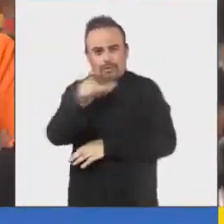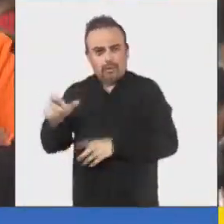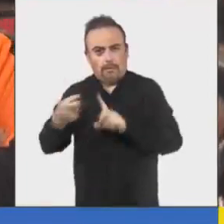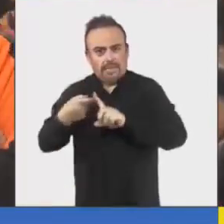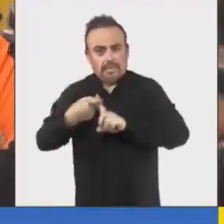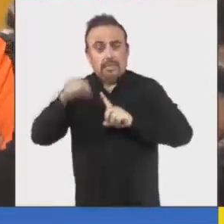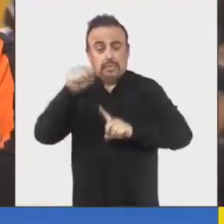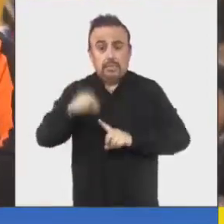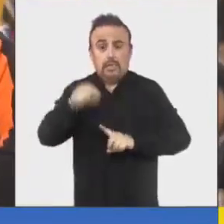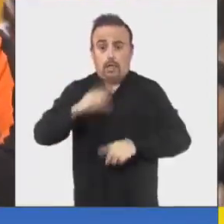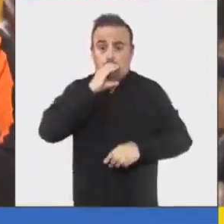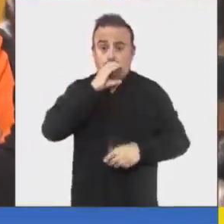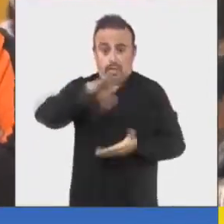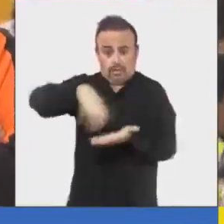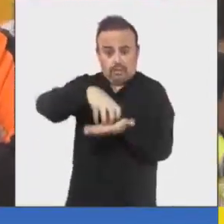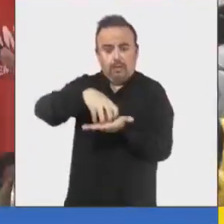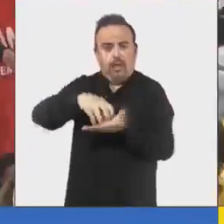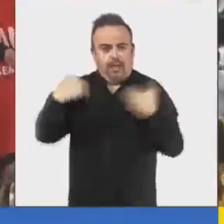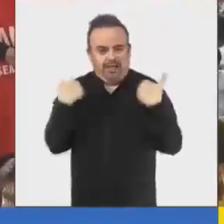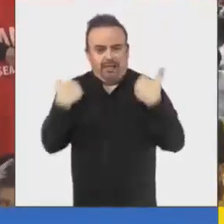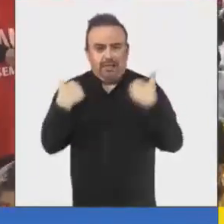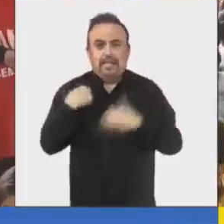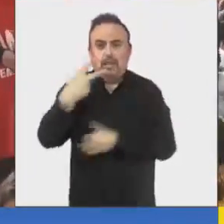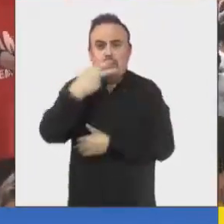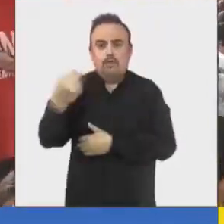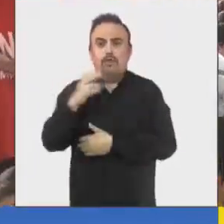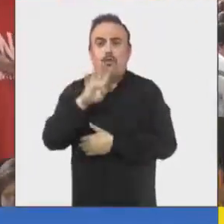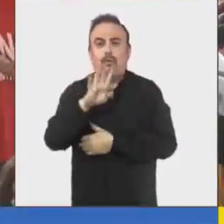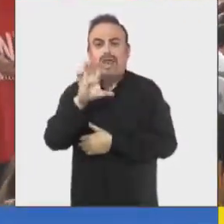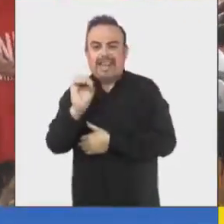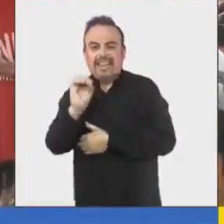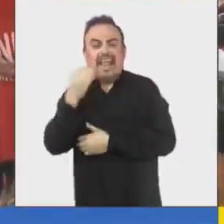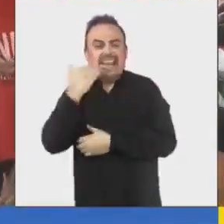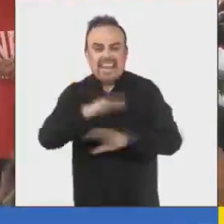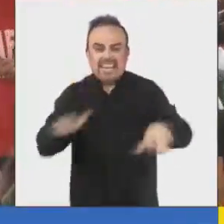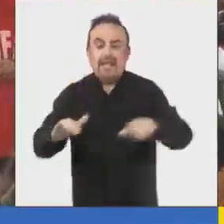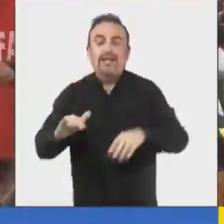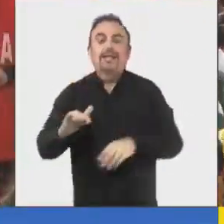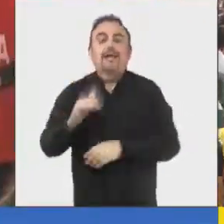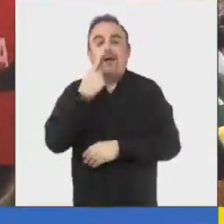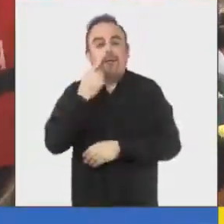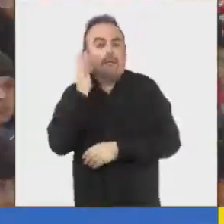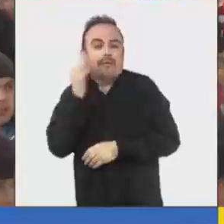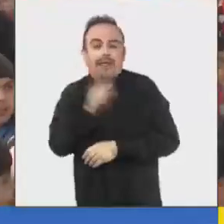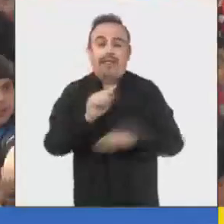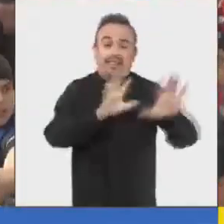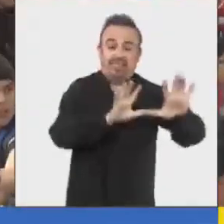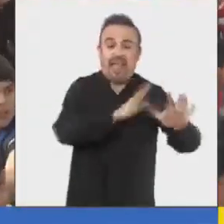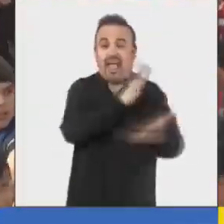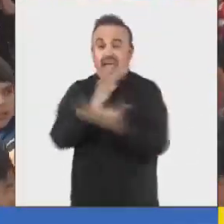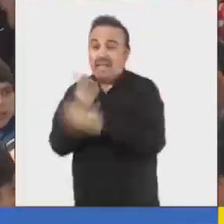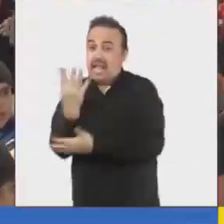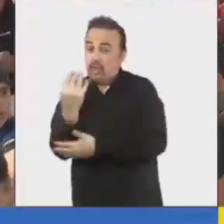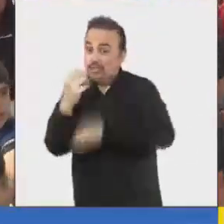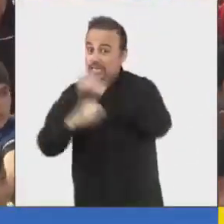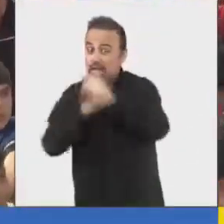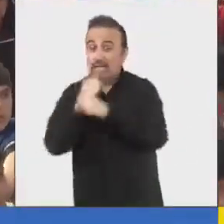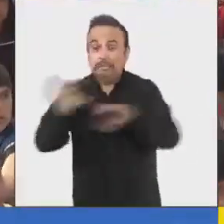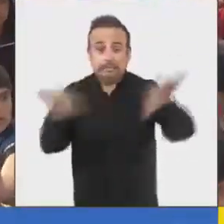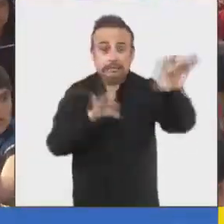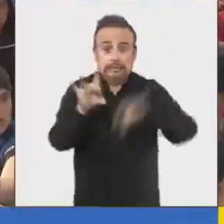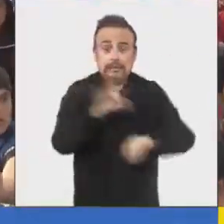formativo, Concepción Ciudad Deportiva aportó 240 niñas y niños de 10 a 14 años. Fueron